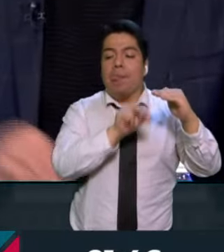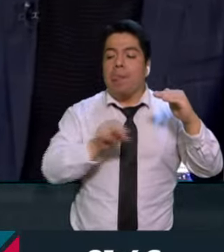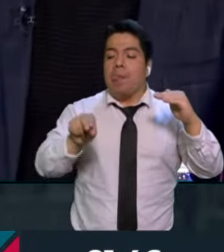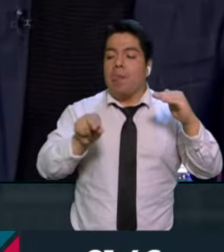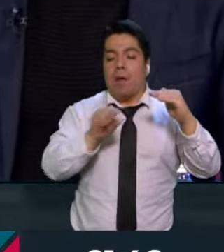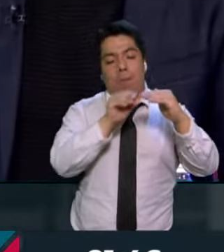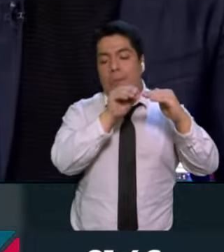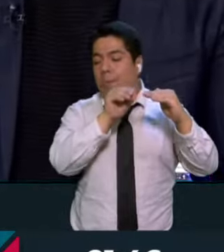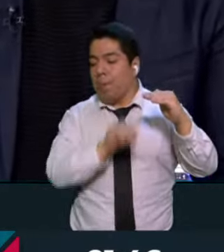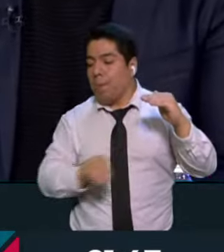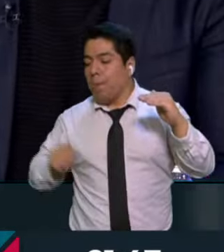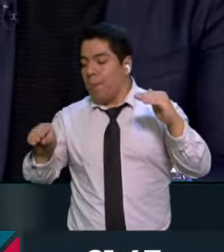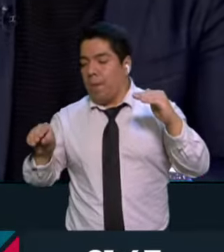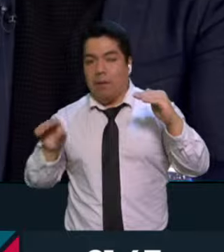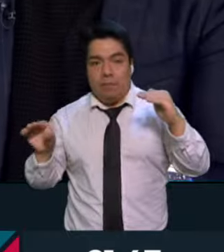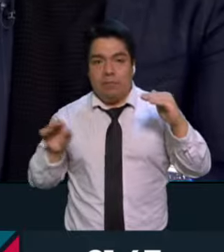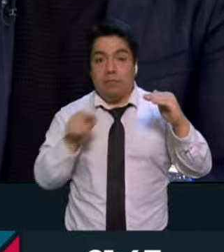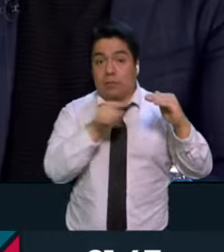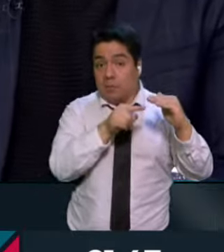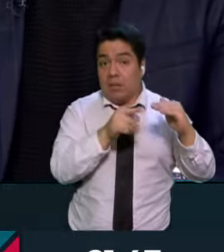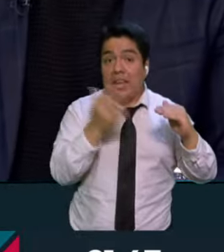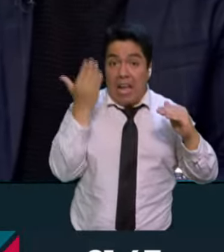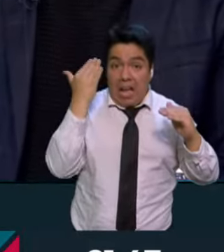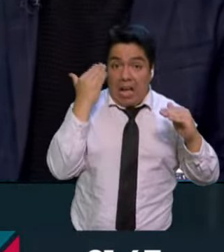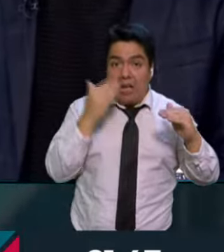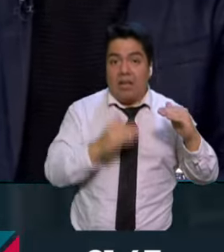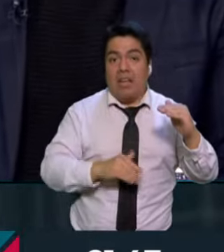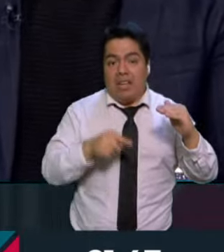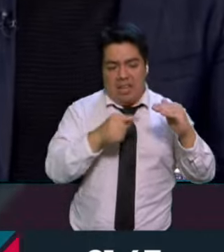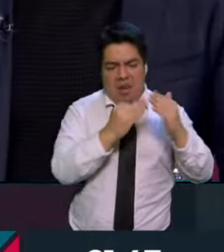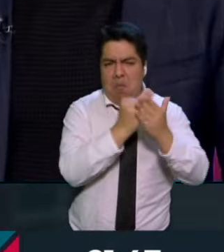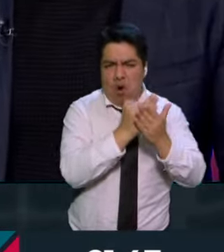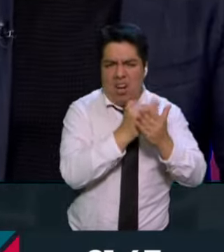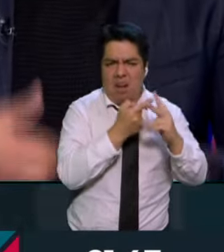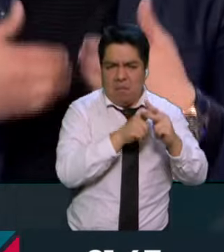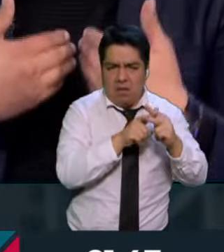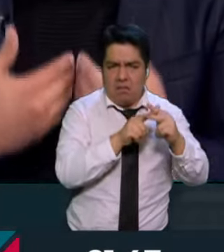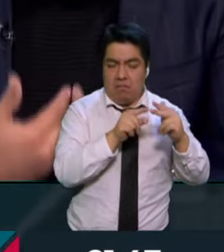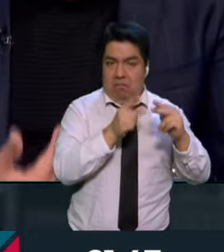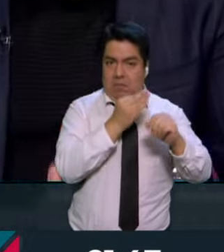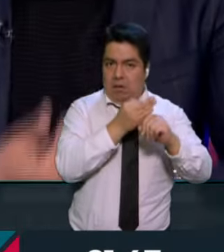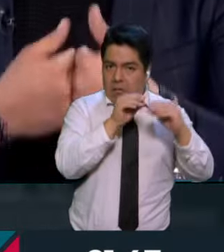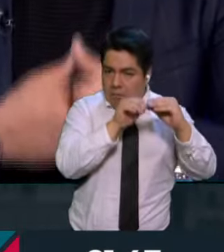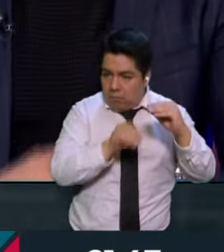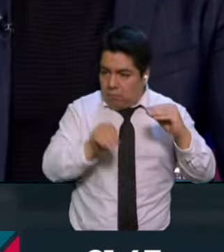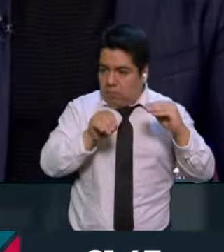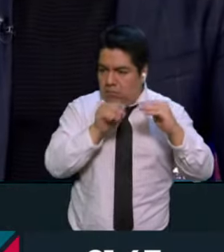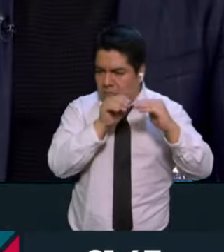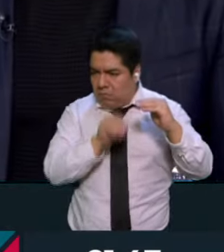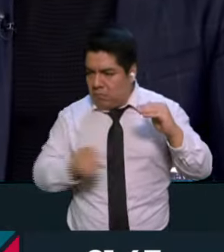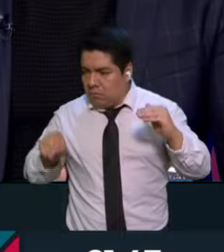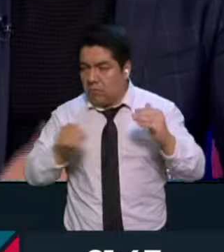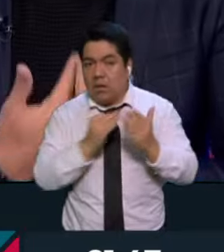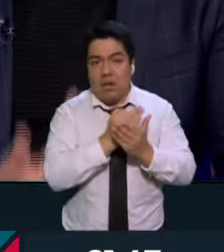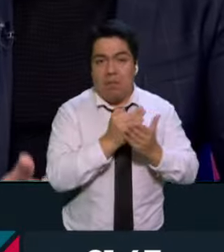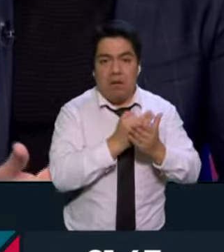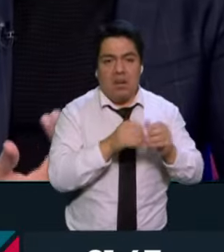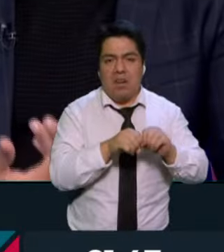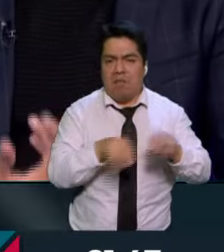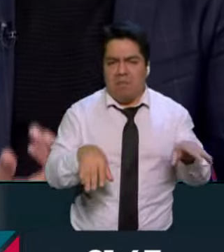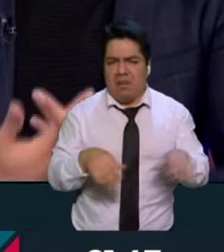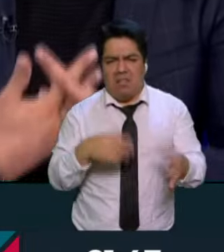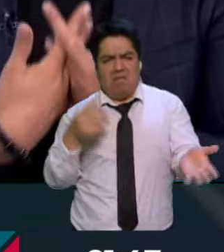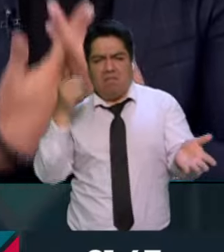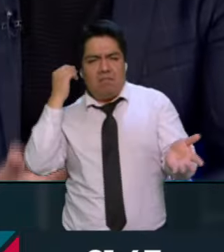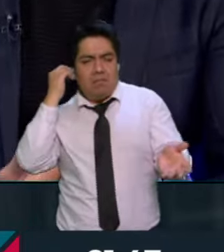diputados cuando ellos originalmente eran Moreno, de Morena. Entonces, Morena no sabe perder y Morena no